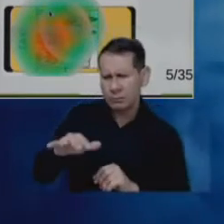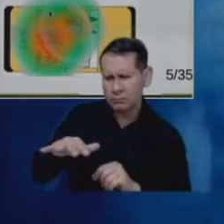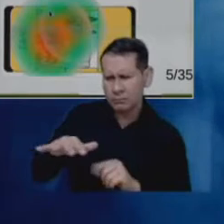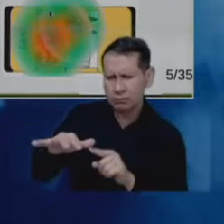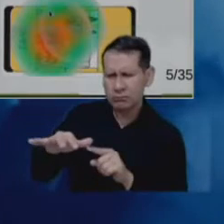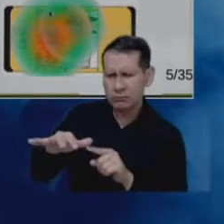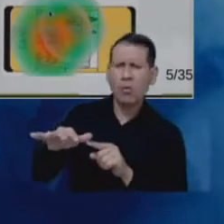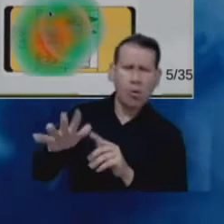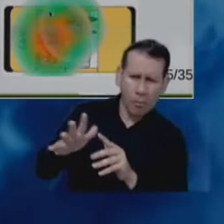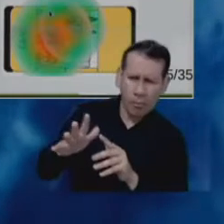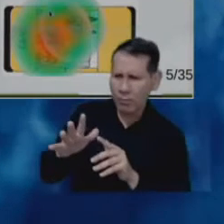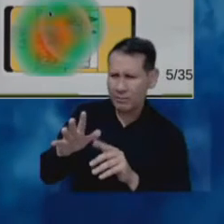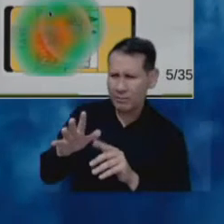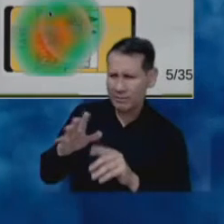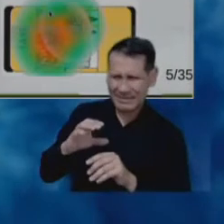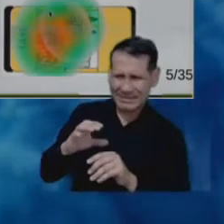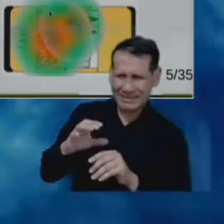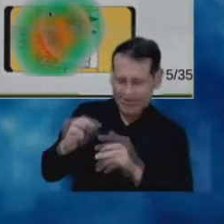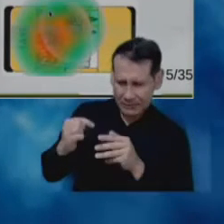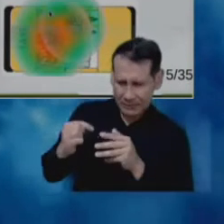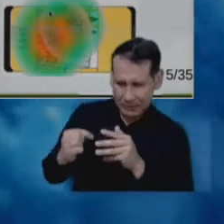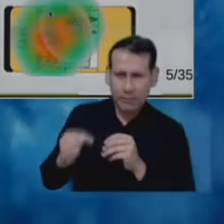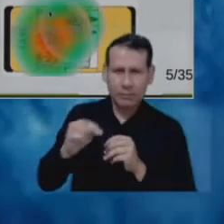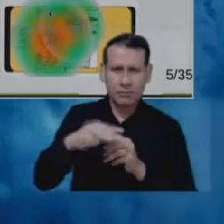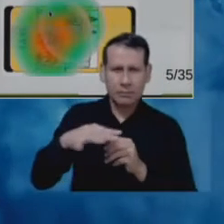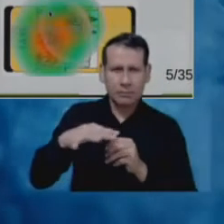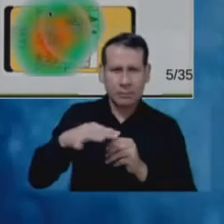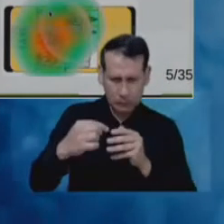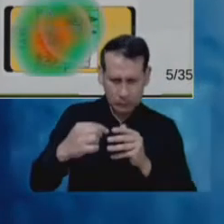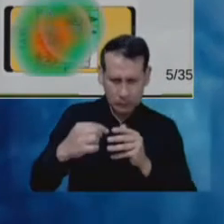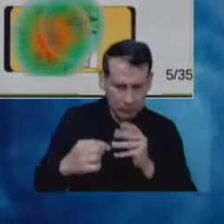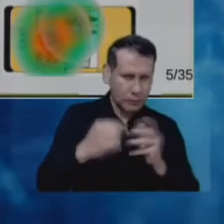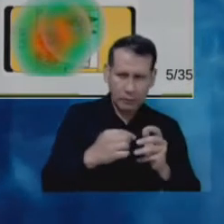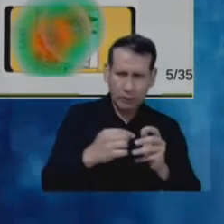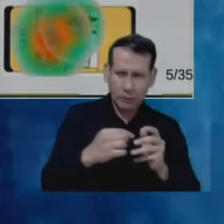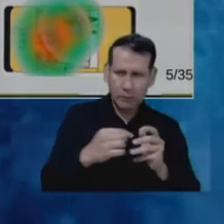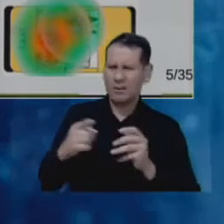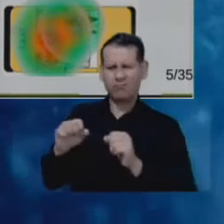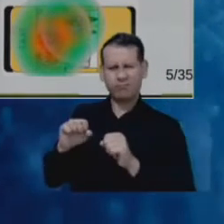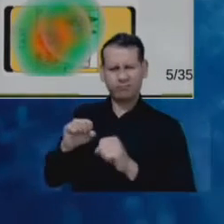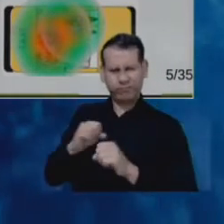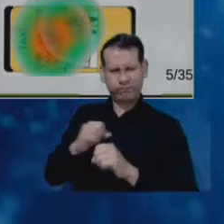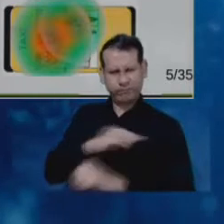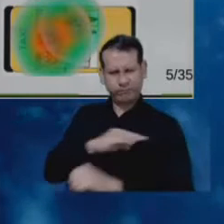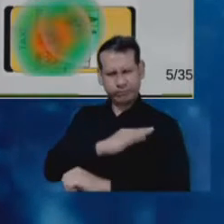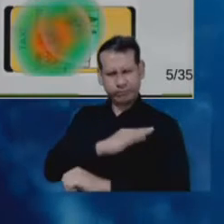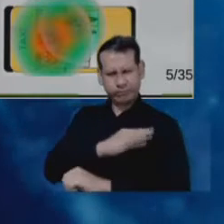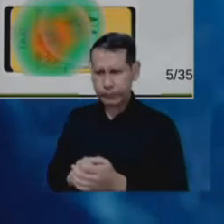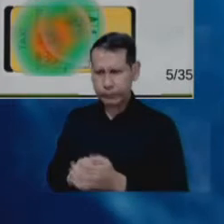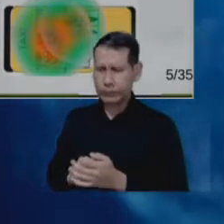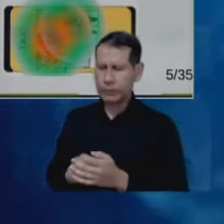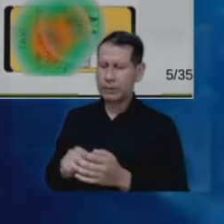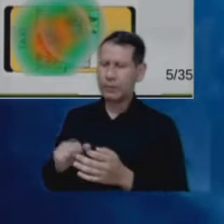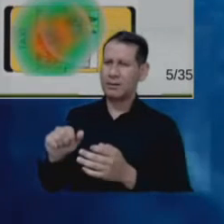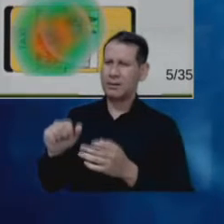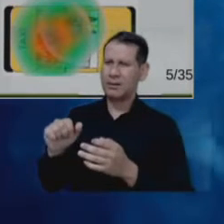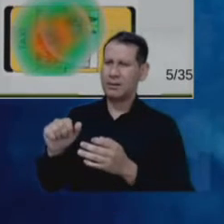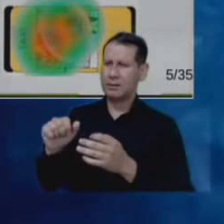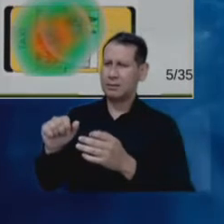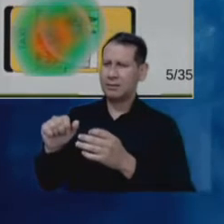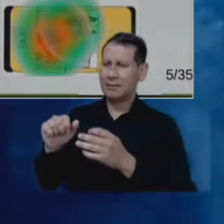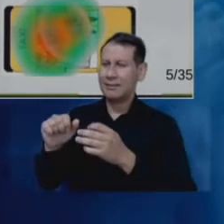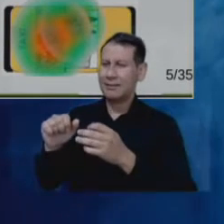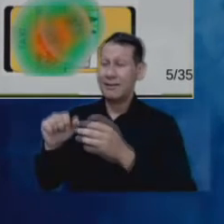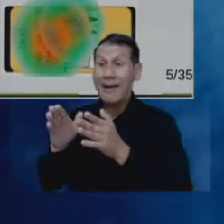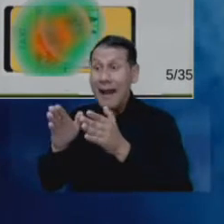considerando potencias, niveles de campo, características ya en detalle como la polarización, el ancho de banda y